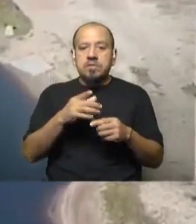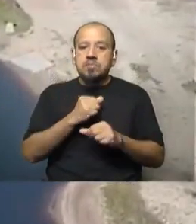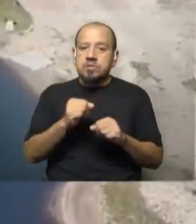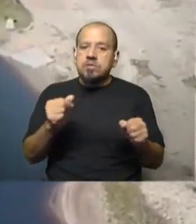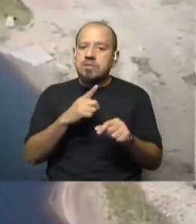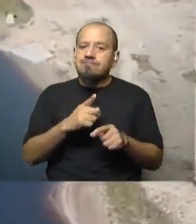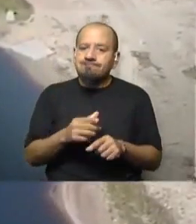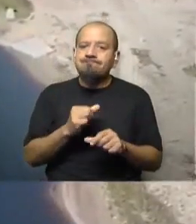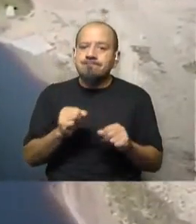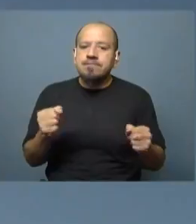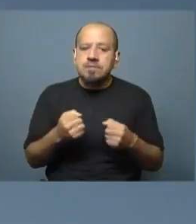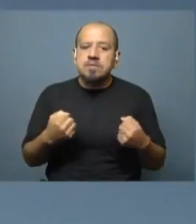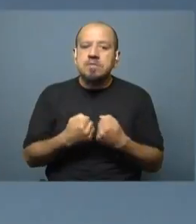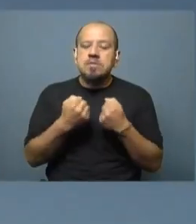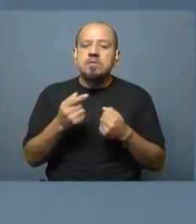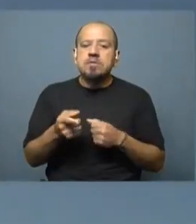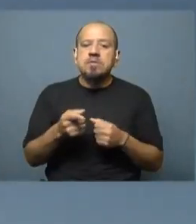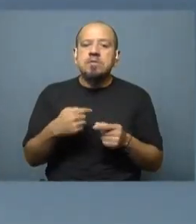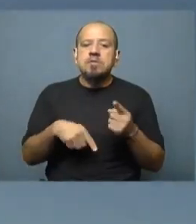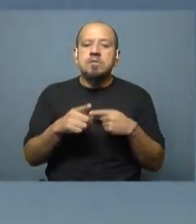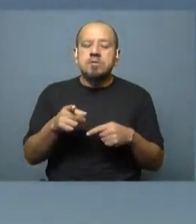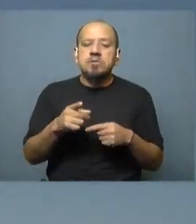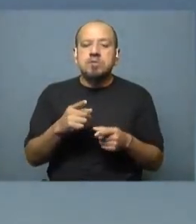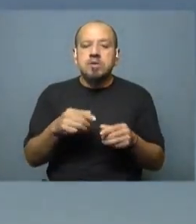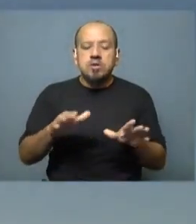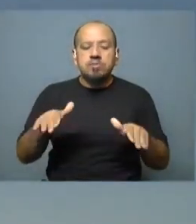de la actividad del kitesurf sobre la bifauna.